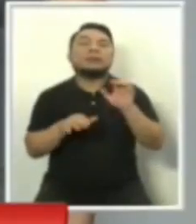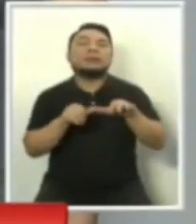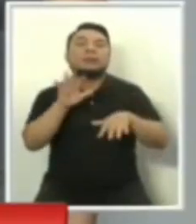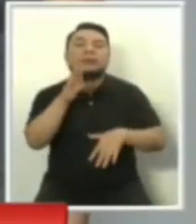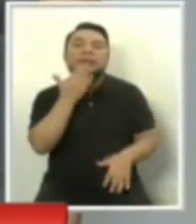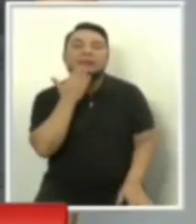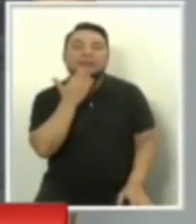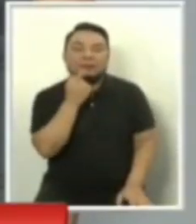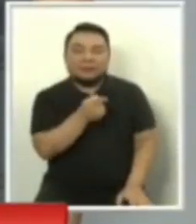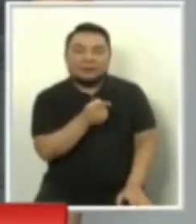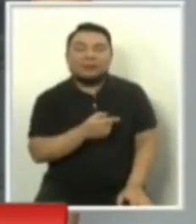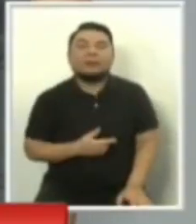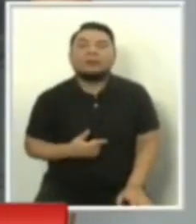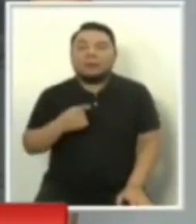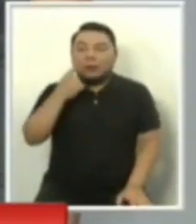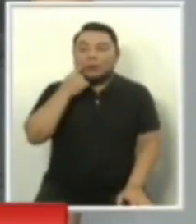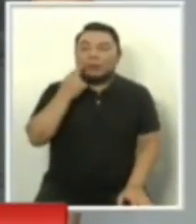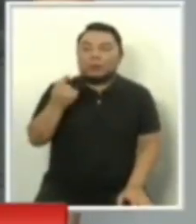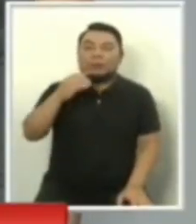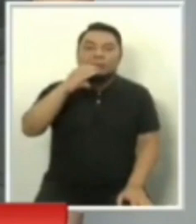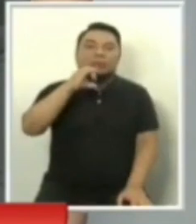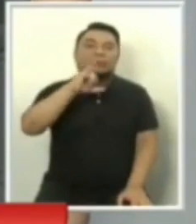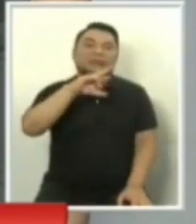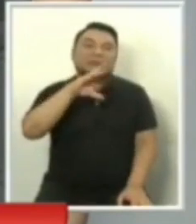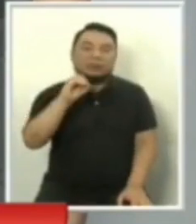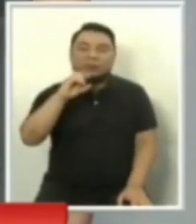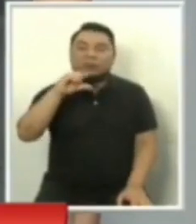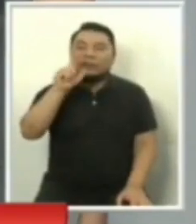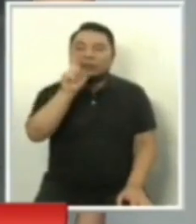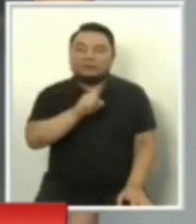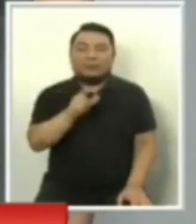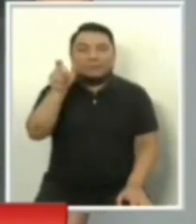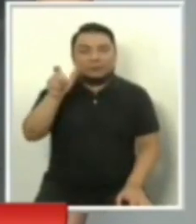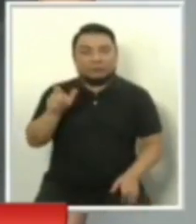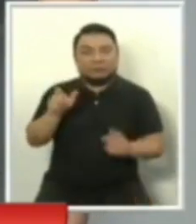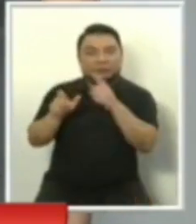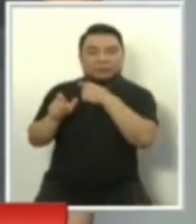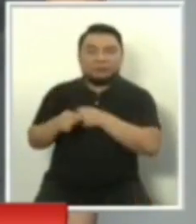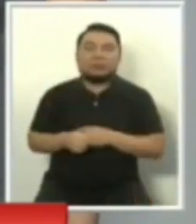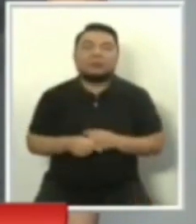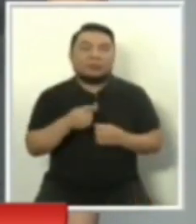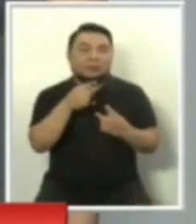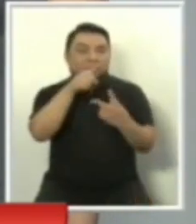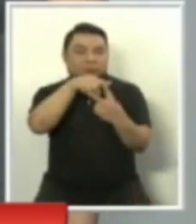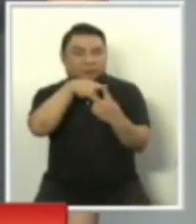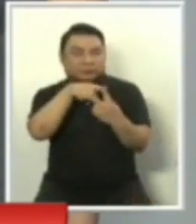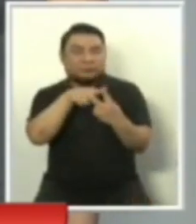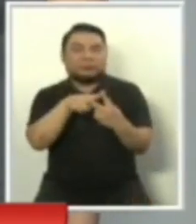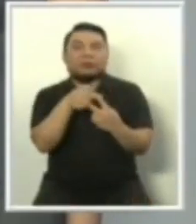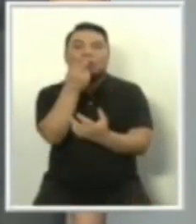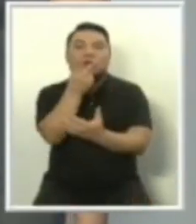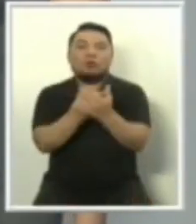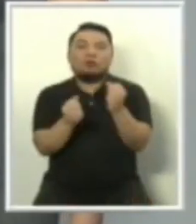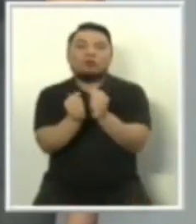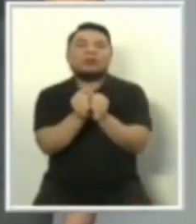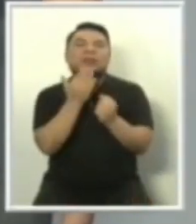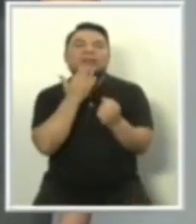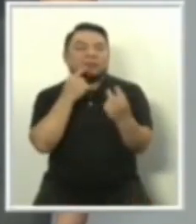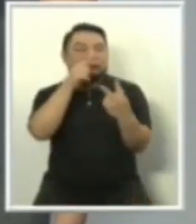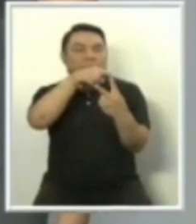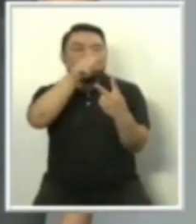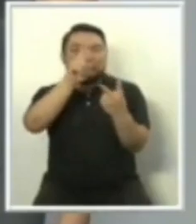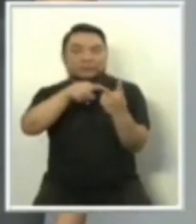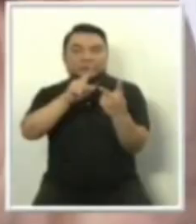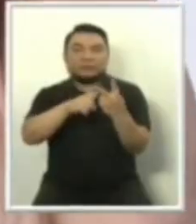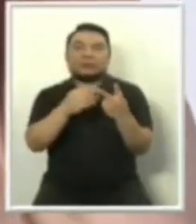15, Renacimiento Unido Nacional, Ciro Galvez, encabeza esta segunda dupla, que es